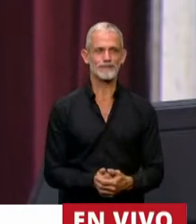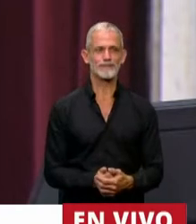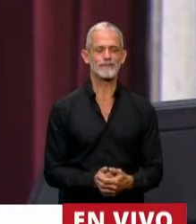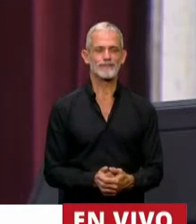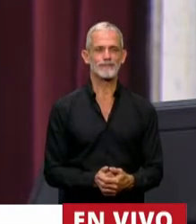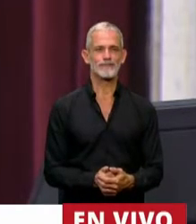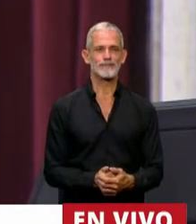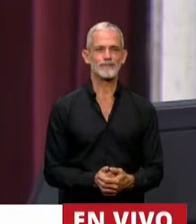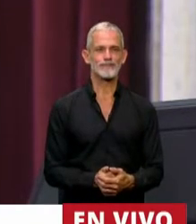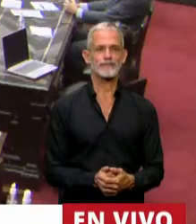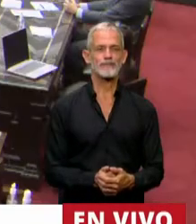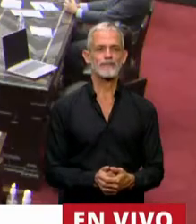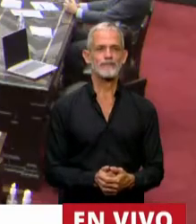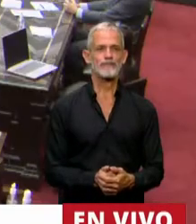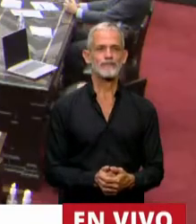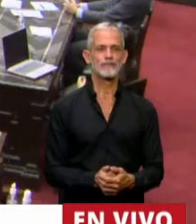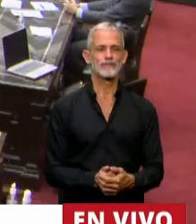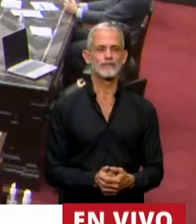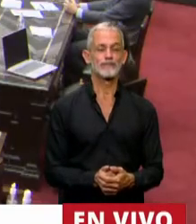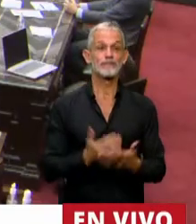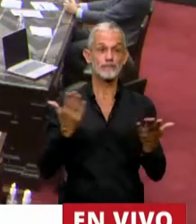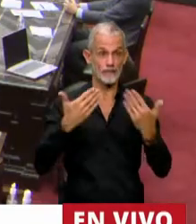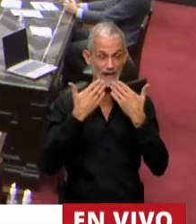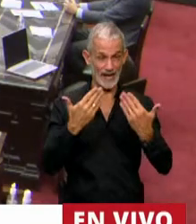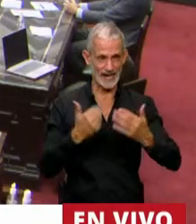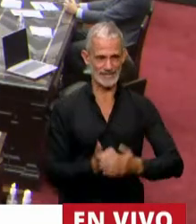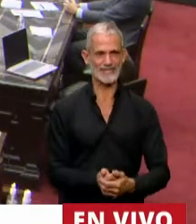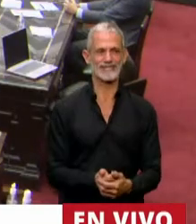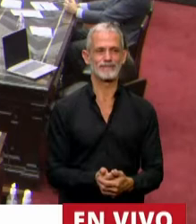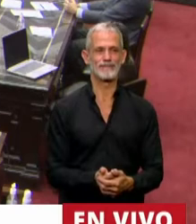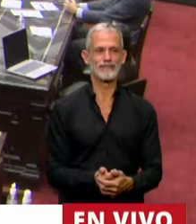Ahí está. Gracias, señor Presidente.